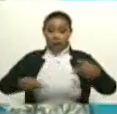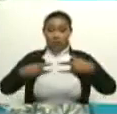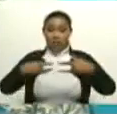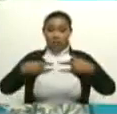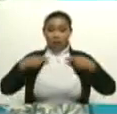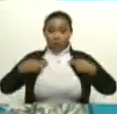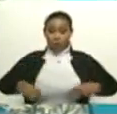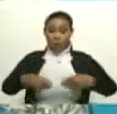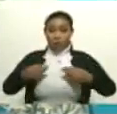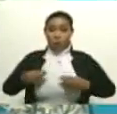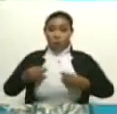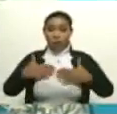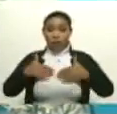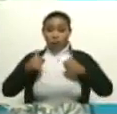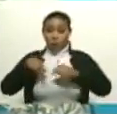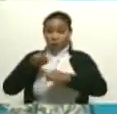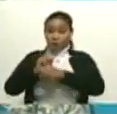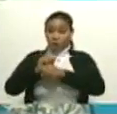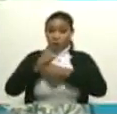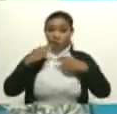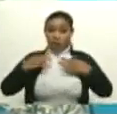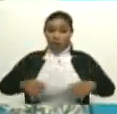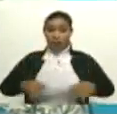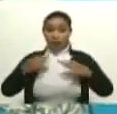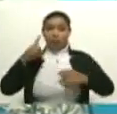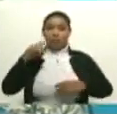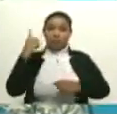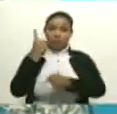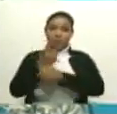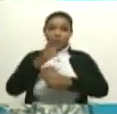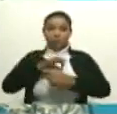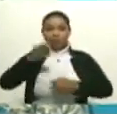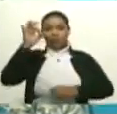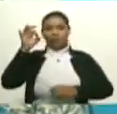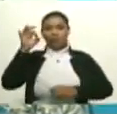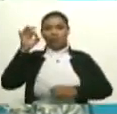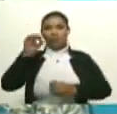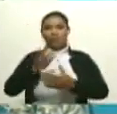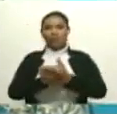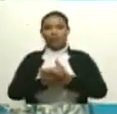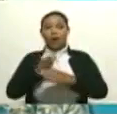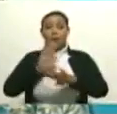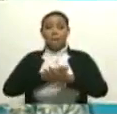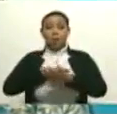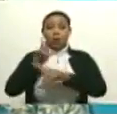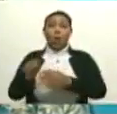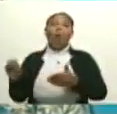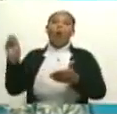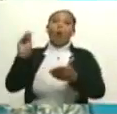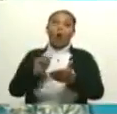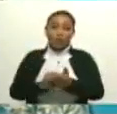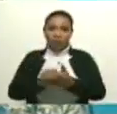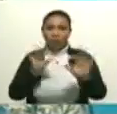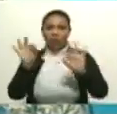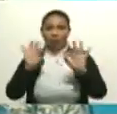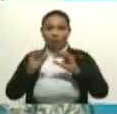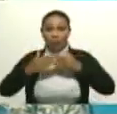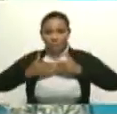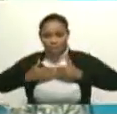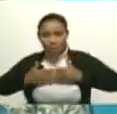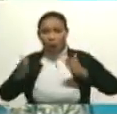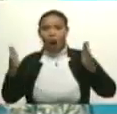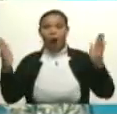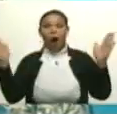salud no solamente puede ser corporal, física, tiene que ser también espiritual. Y por eso el retorno de las artes escénicas venezolanas y del mundo